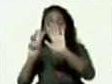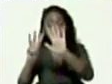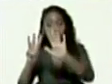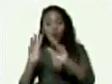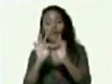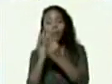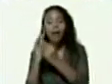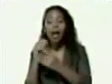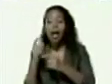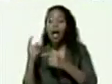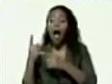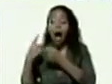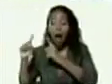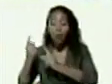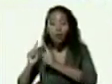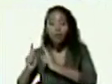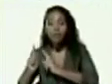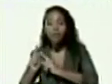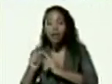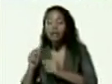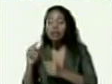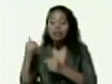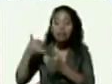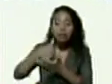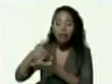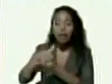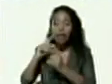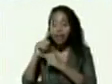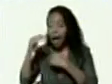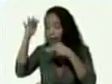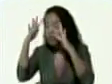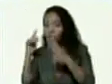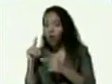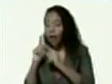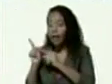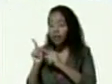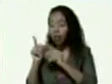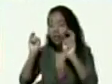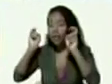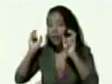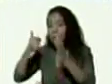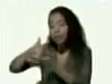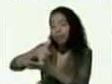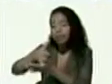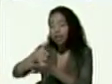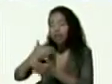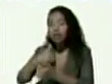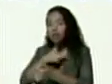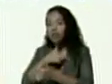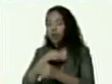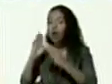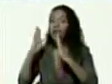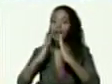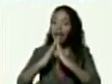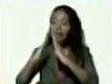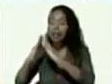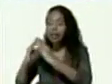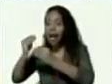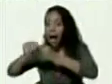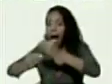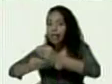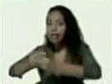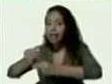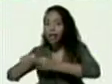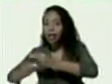si estamos atendiendo ahorita presidente los casos vulnerables estamos en el casa a casa realizando